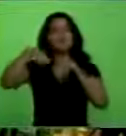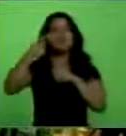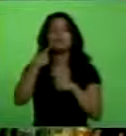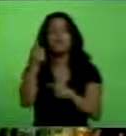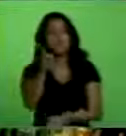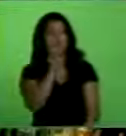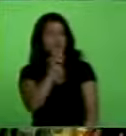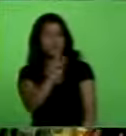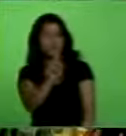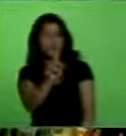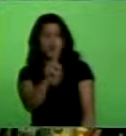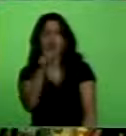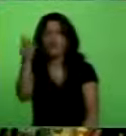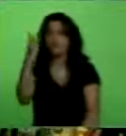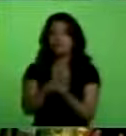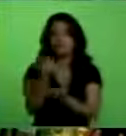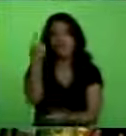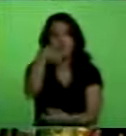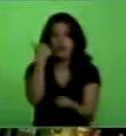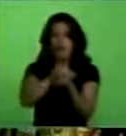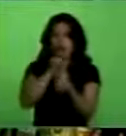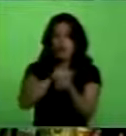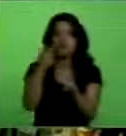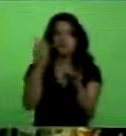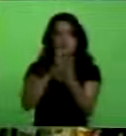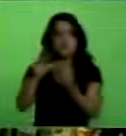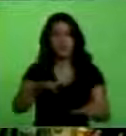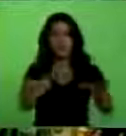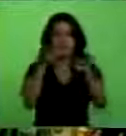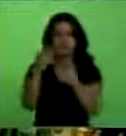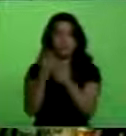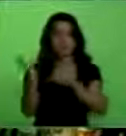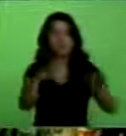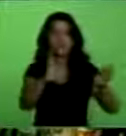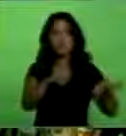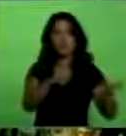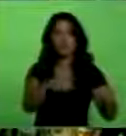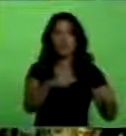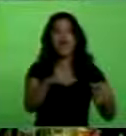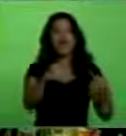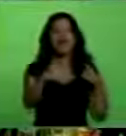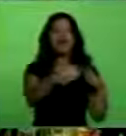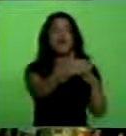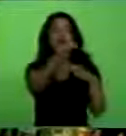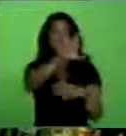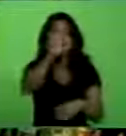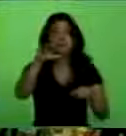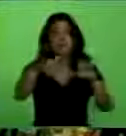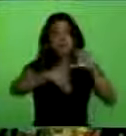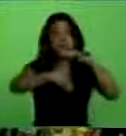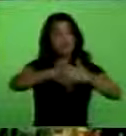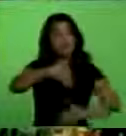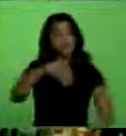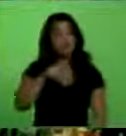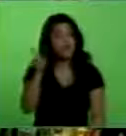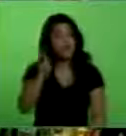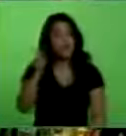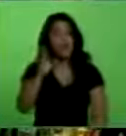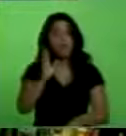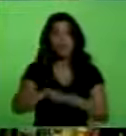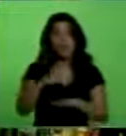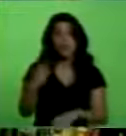Son descarados en la mentira, en la manipulación, en la parcialización contra los pueblos de América Latina. Porque son